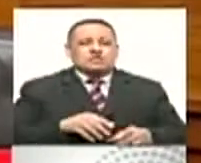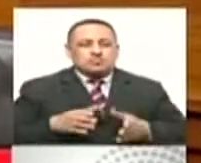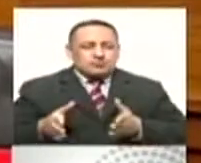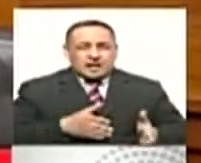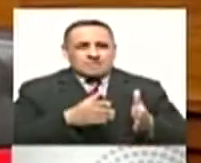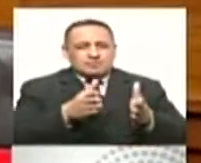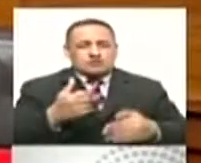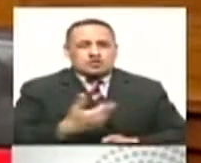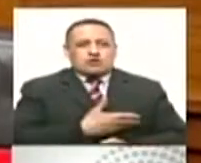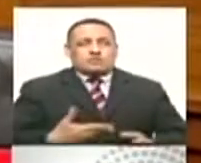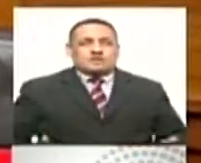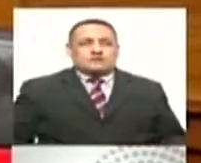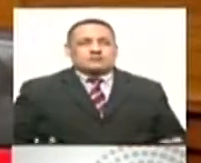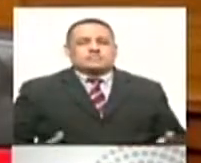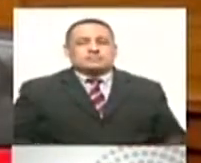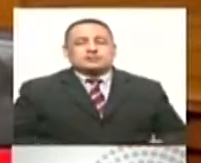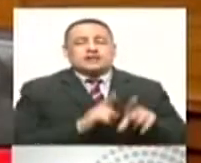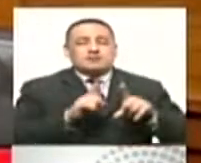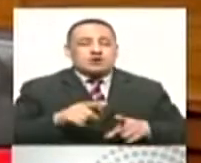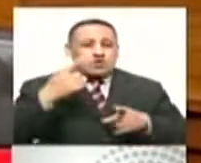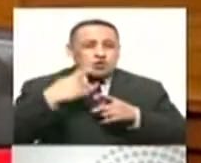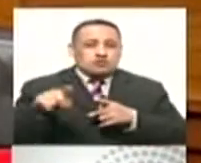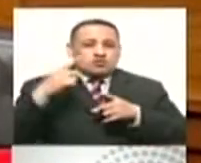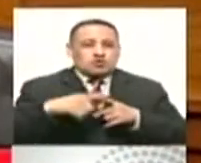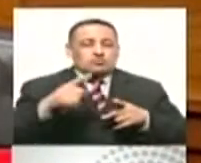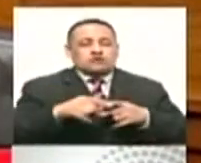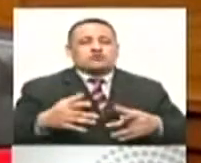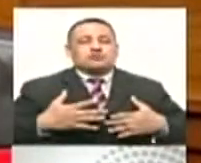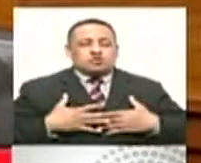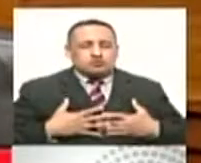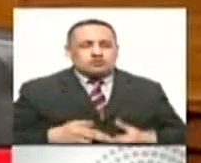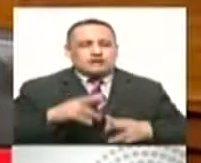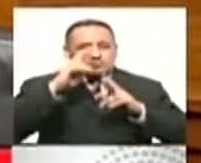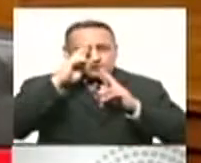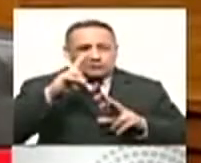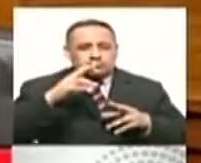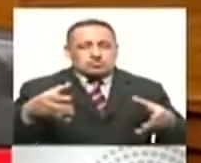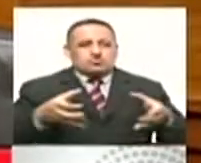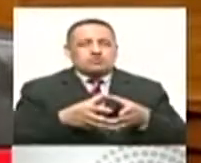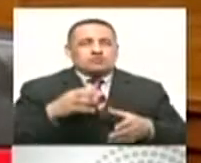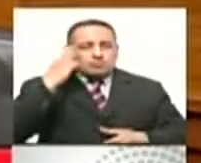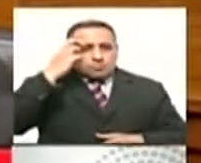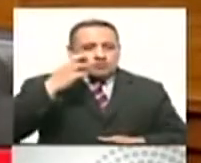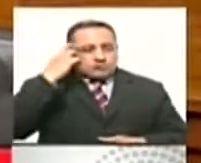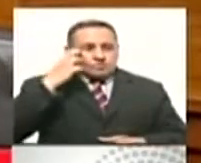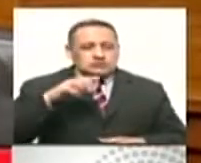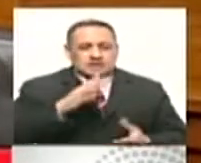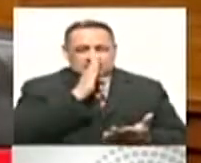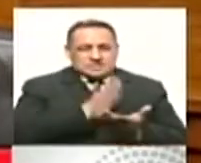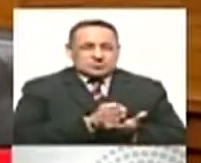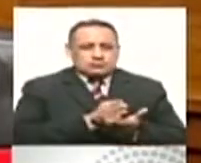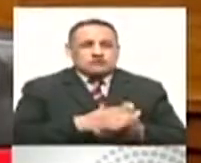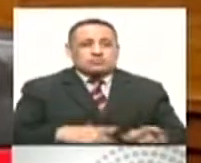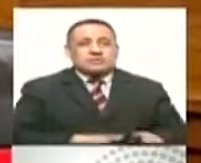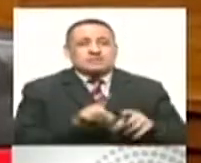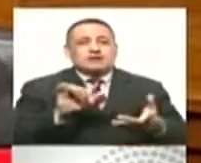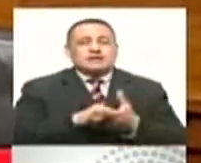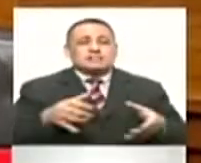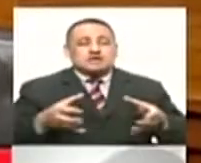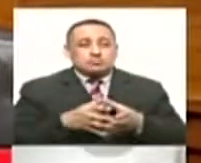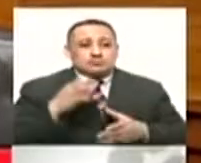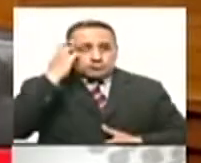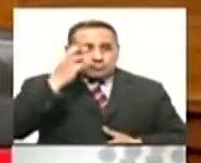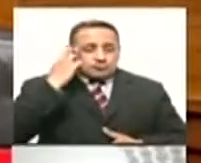si es le he comprendido bien, la eficiencia de los gobiernos regionales, número uno, y la colaboración entre el Estado y el sector